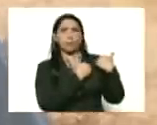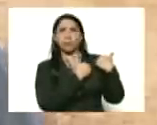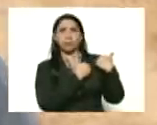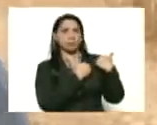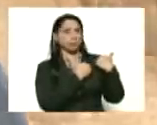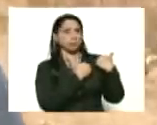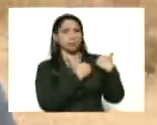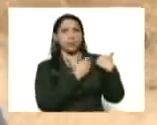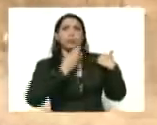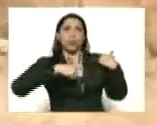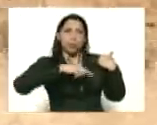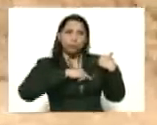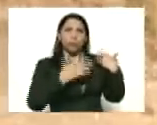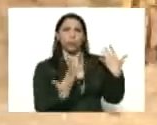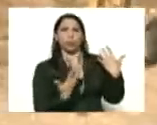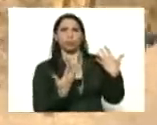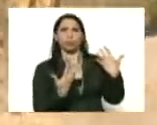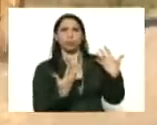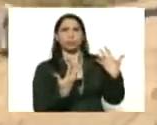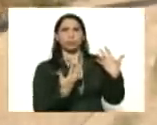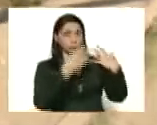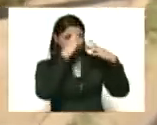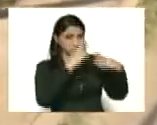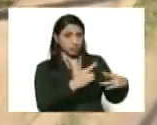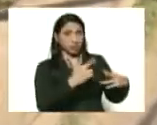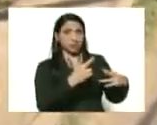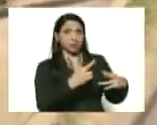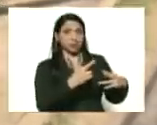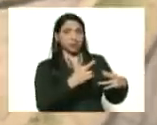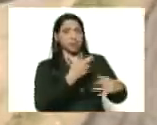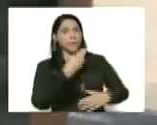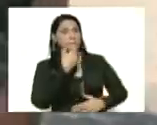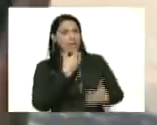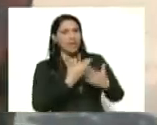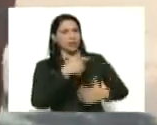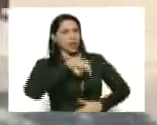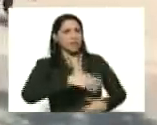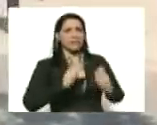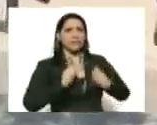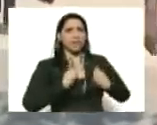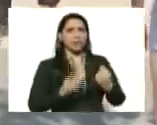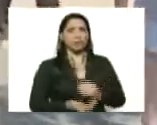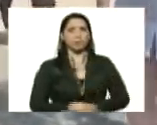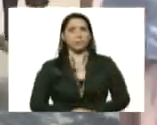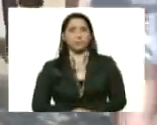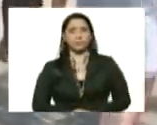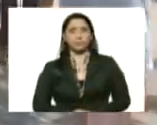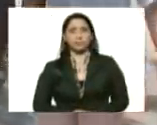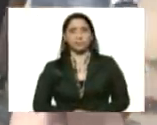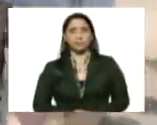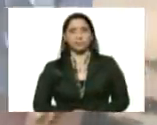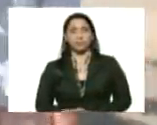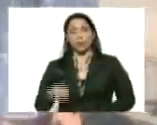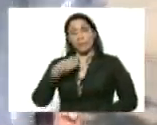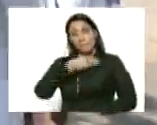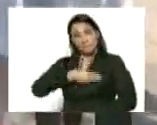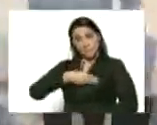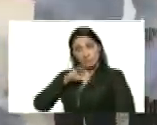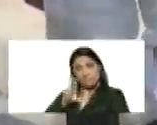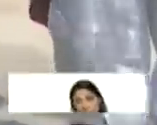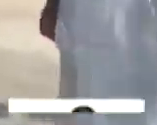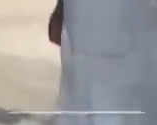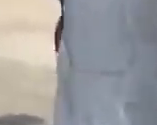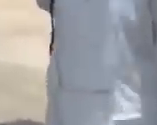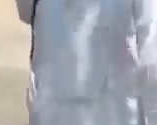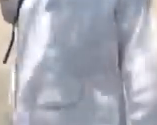Estamos viviendo aquí en Pedro González. Este es pillema que estamos viviendo aquí. La misión médica venezolana y